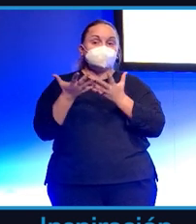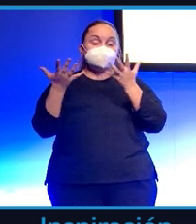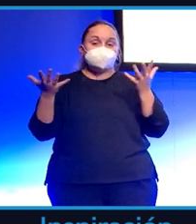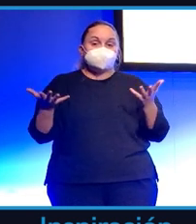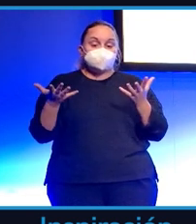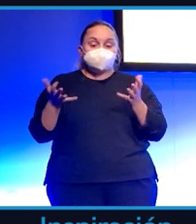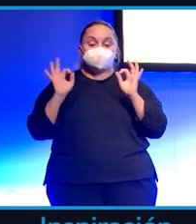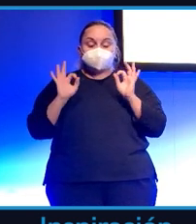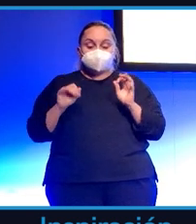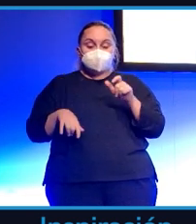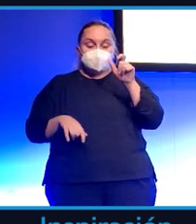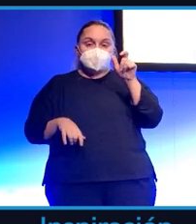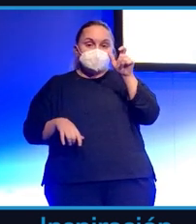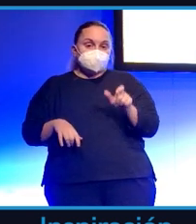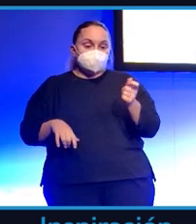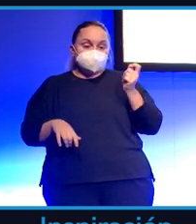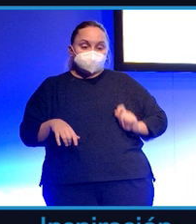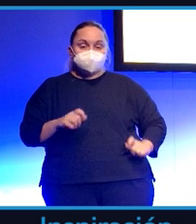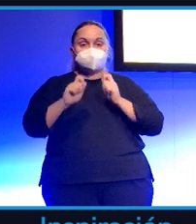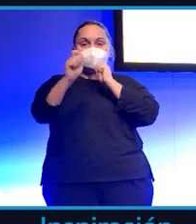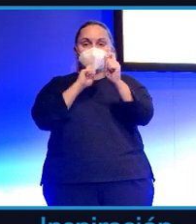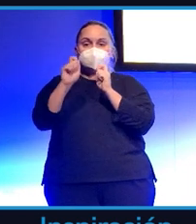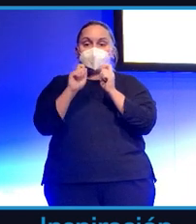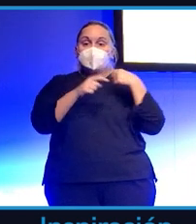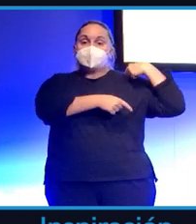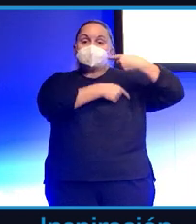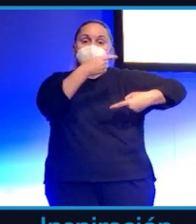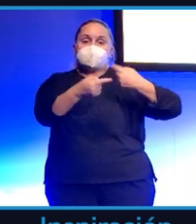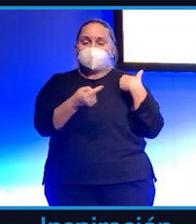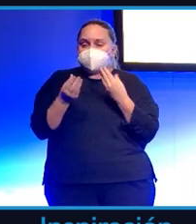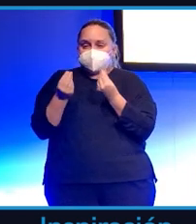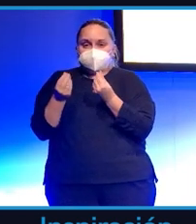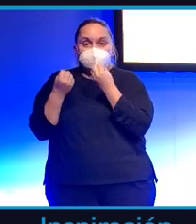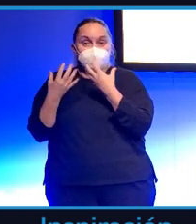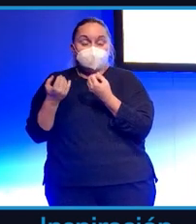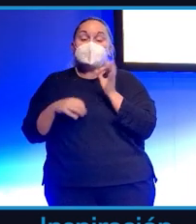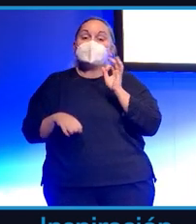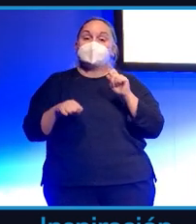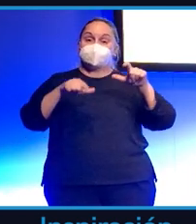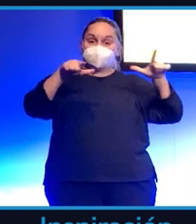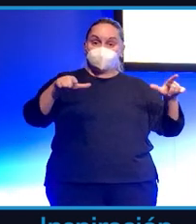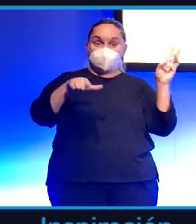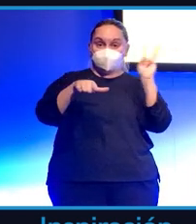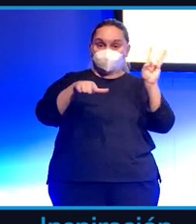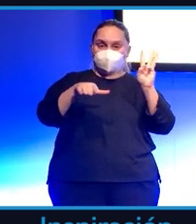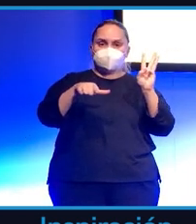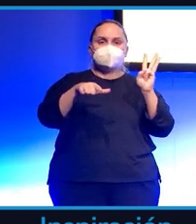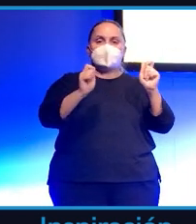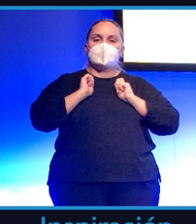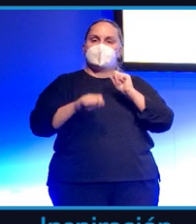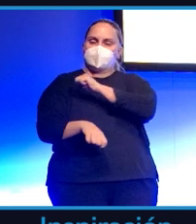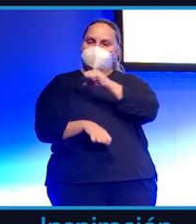desarrollarse en el mundo profesional tradicional y es verdad que Twitch, por ejemplo, te da mucha independencia, tú tienes tu canal,